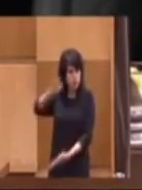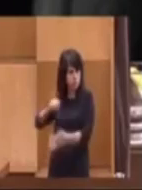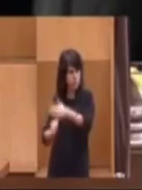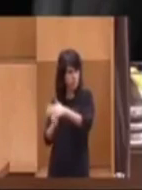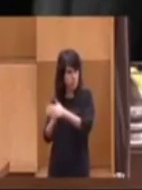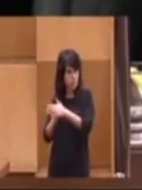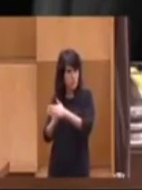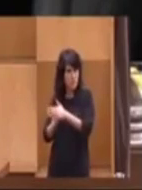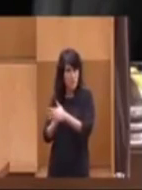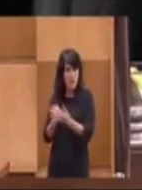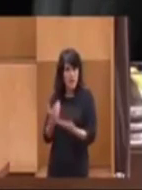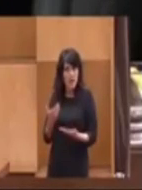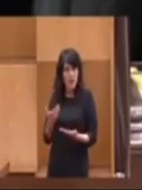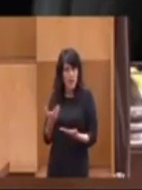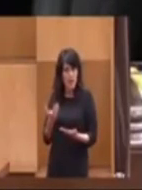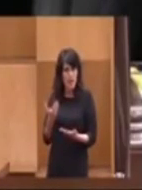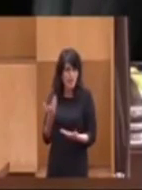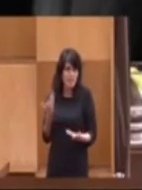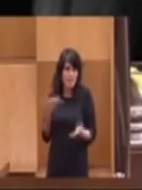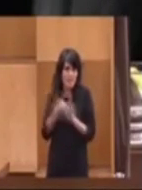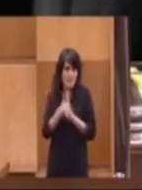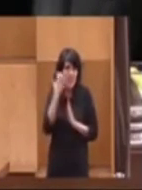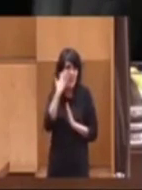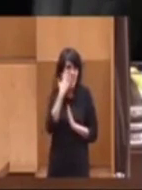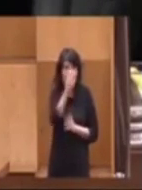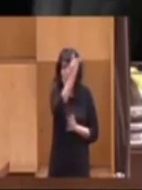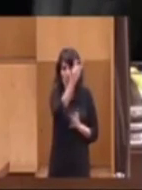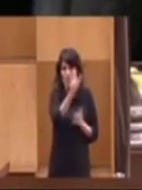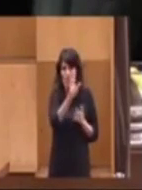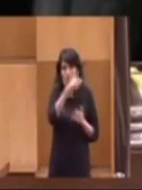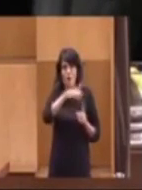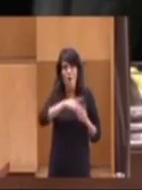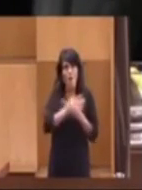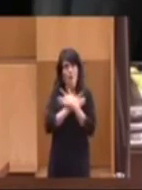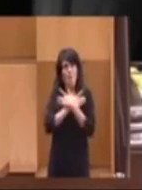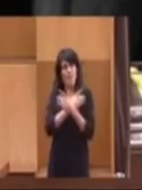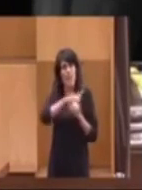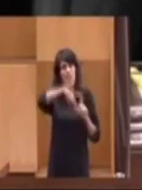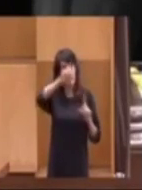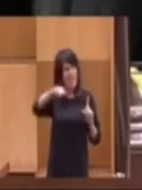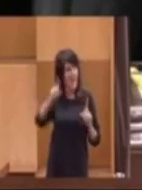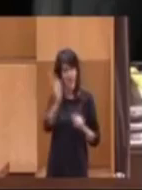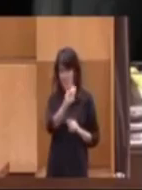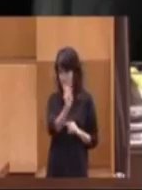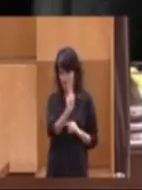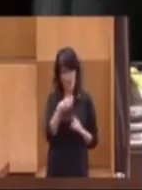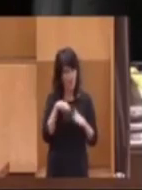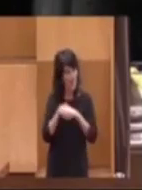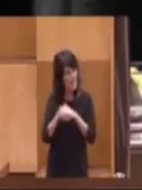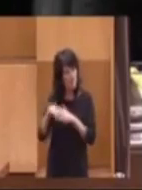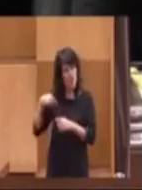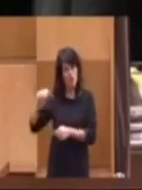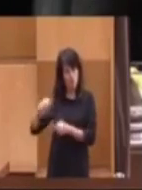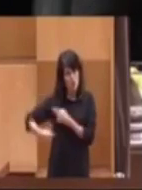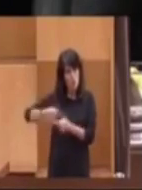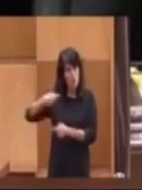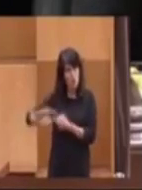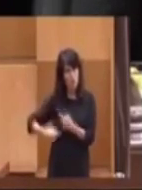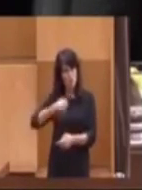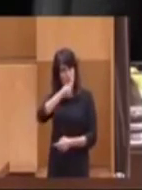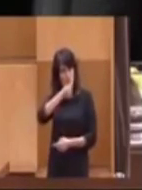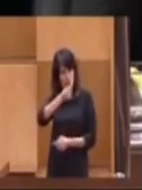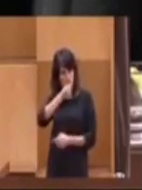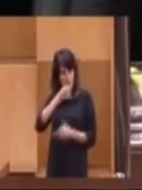¿verdad?, no fue nadie extraño, no fue la Virgen del Pilar, sino que fue la gestión día a día del Partido